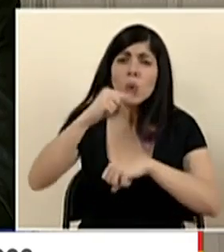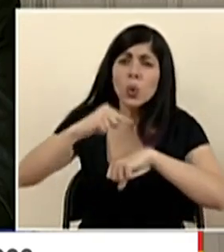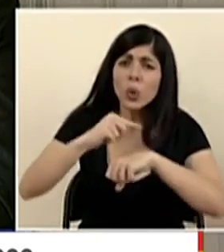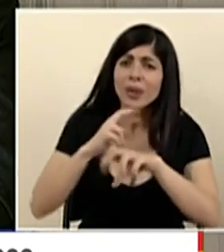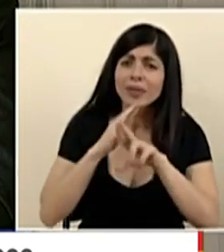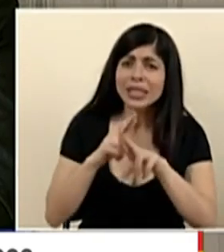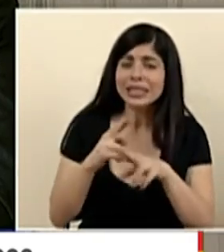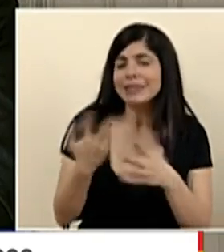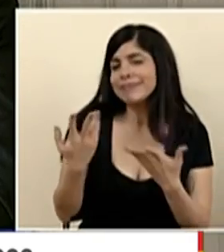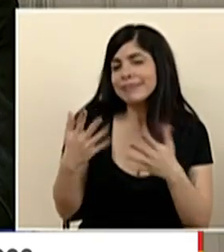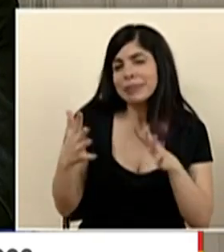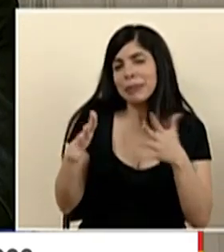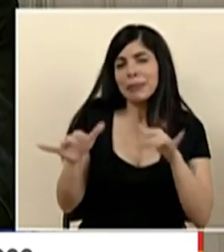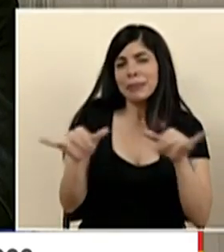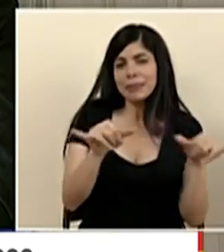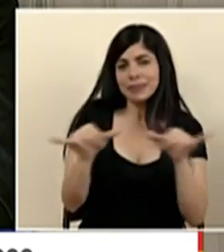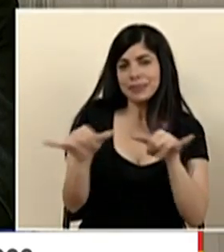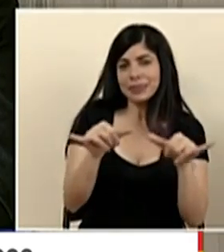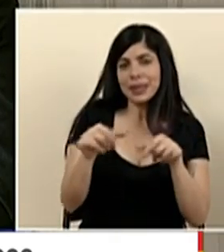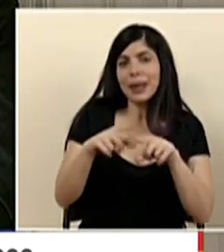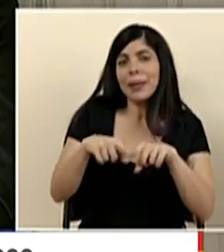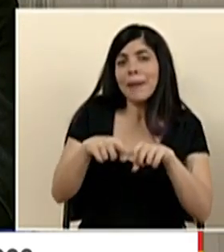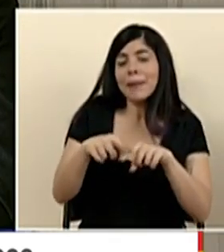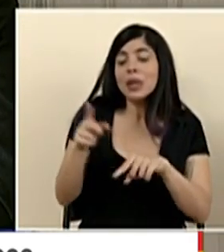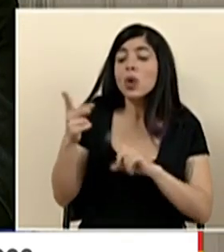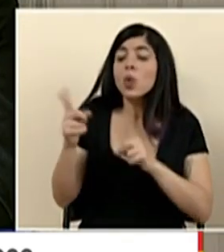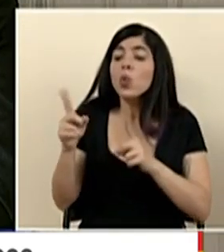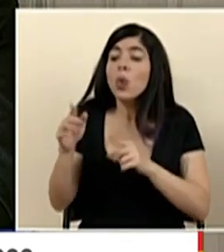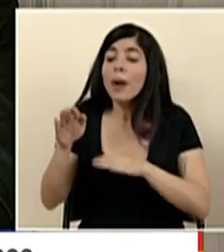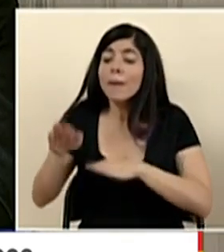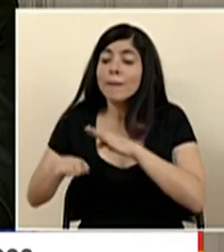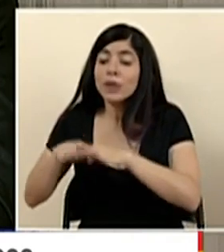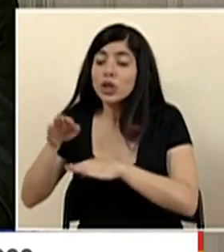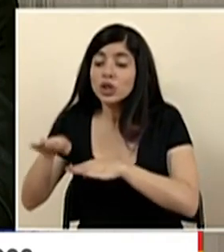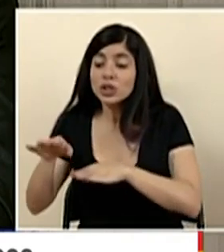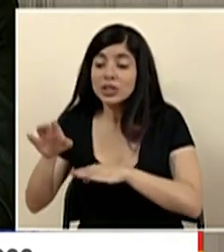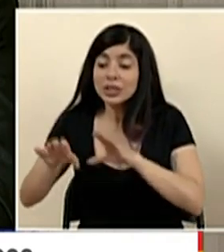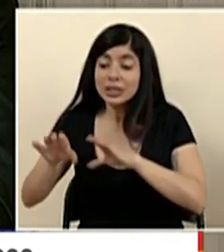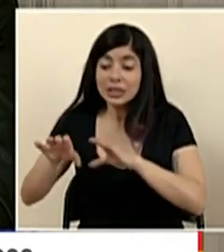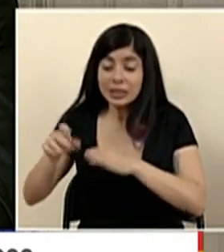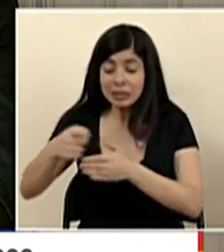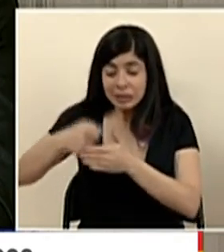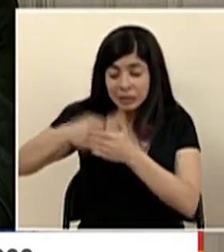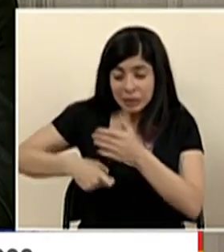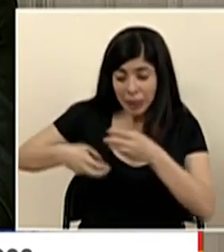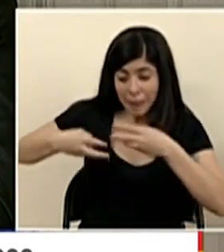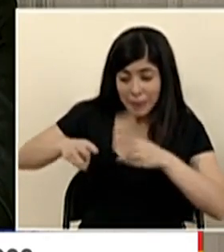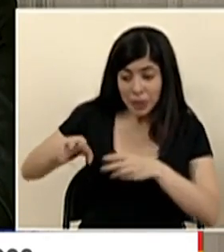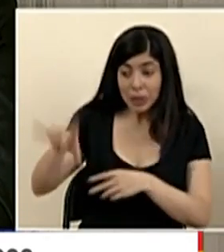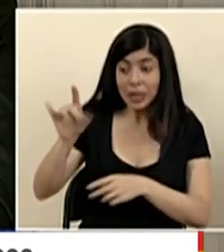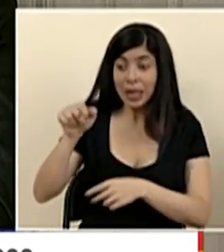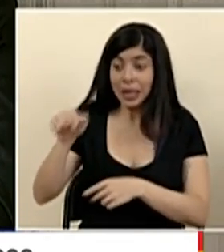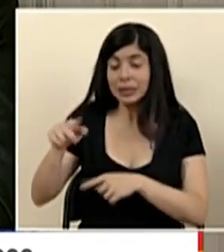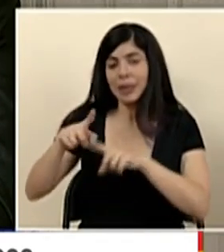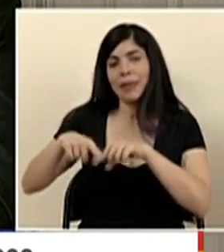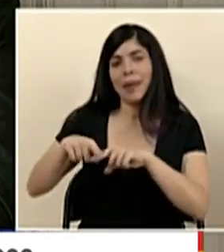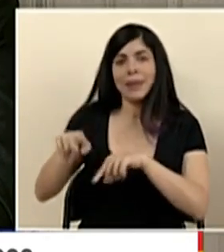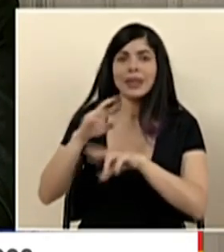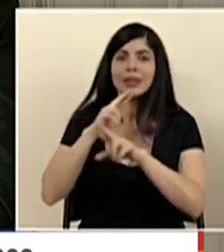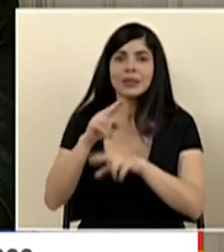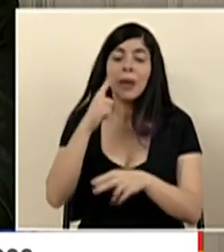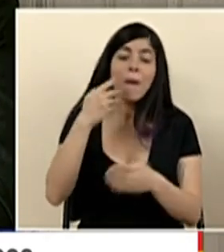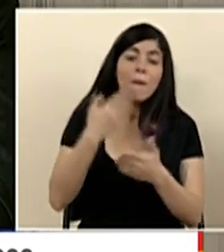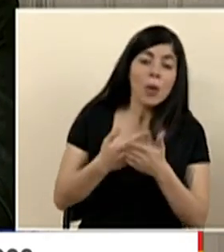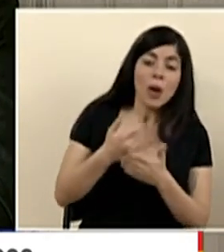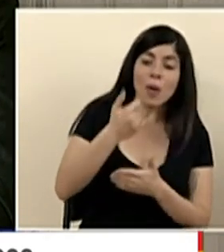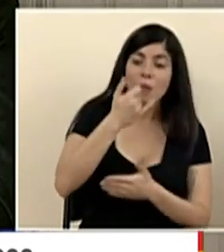respuesta es similar depende del proceso científico riguroso y metódico de prueba y error